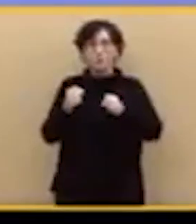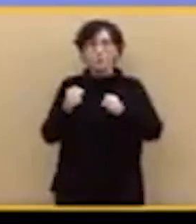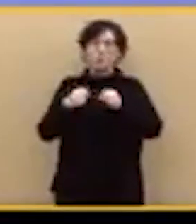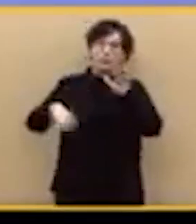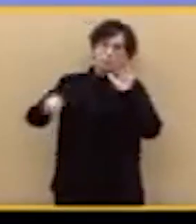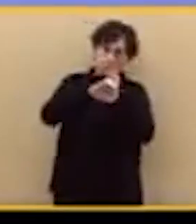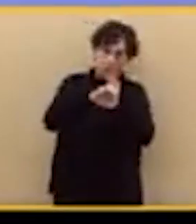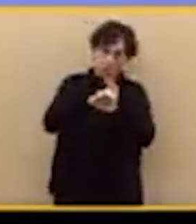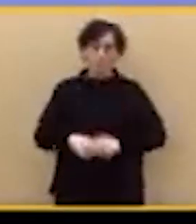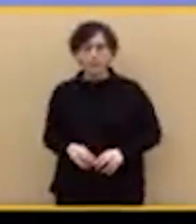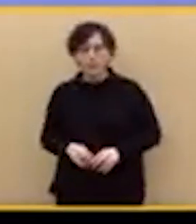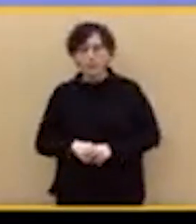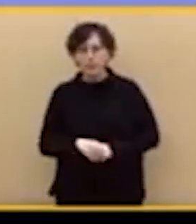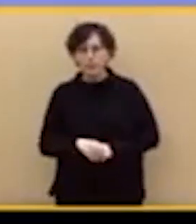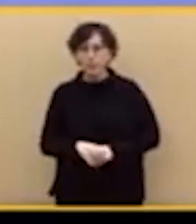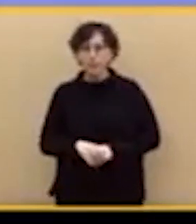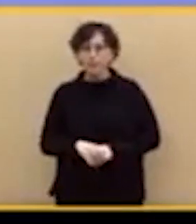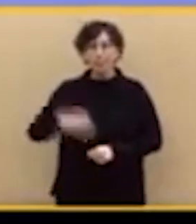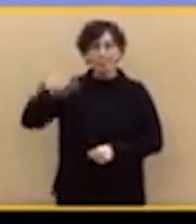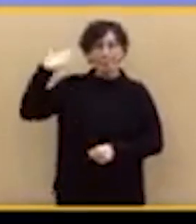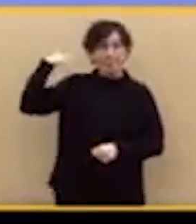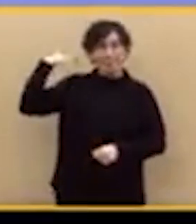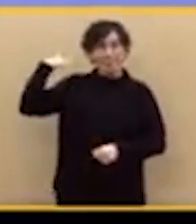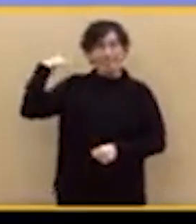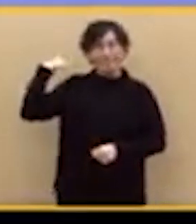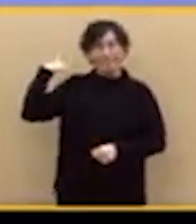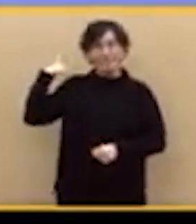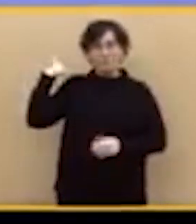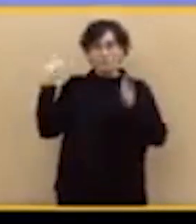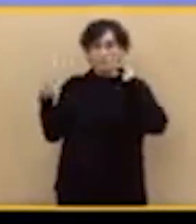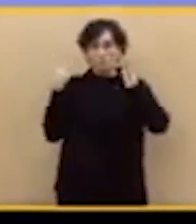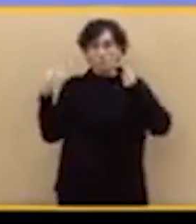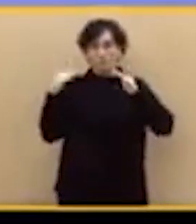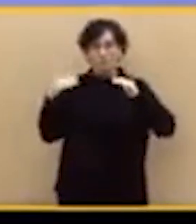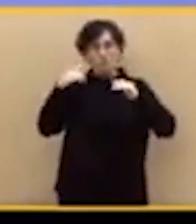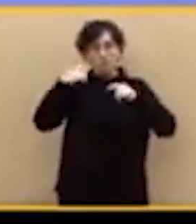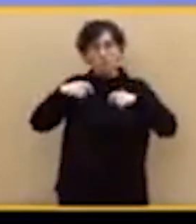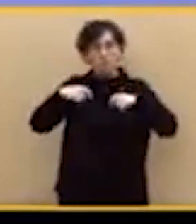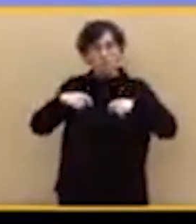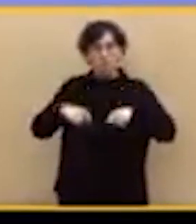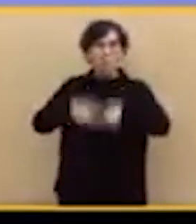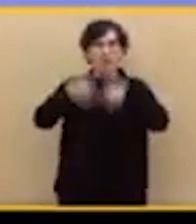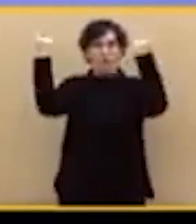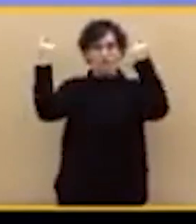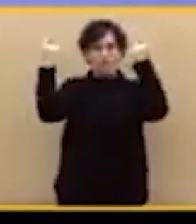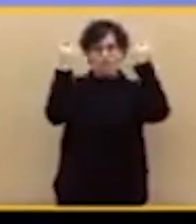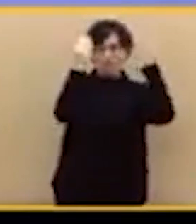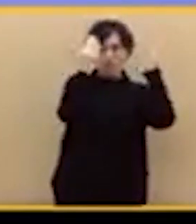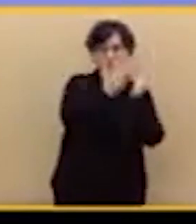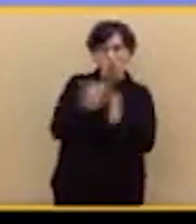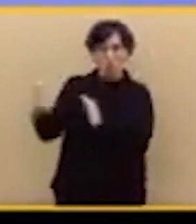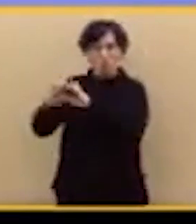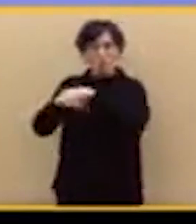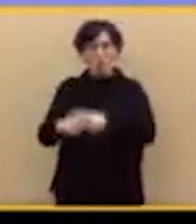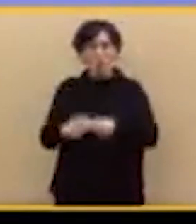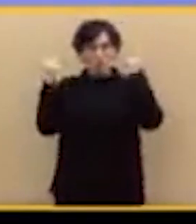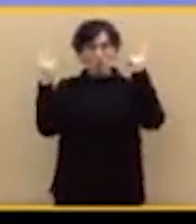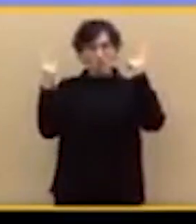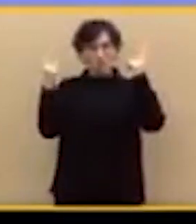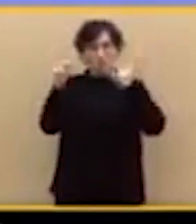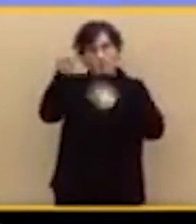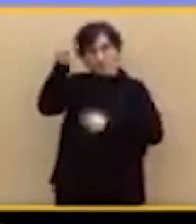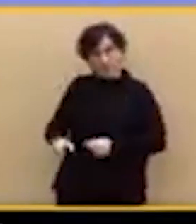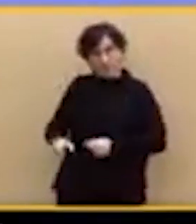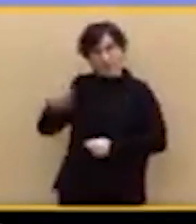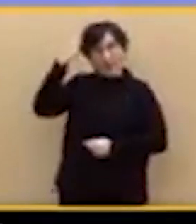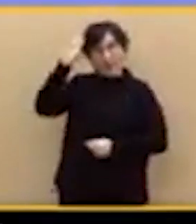Y ante aquella inaceptable fractura del legítimo y legal orden democrático, el rey Juan Carlos I